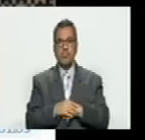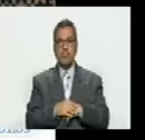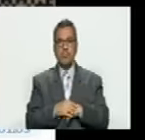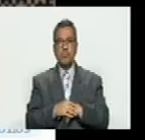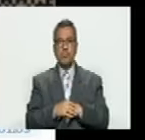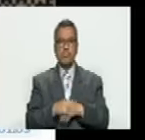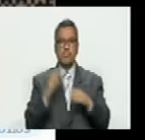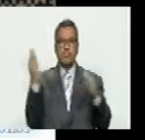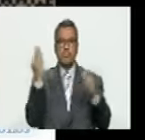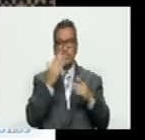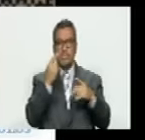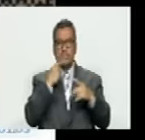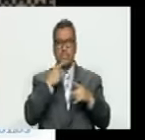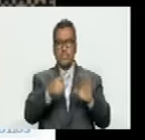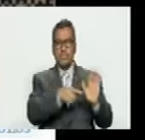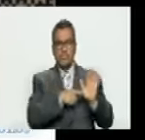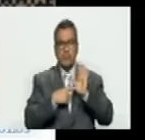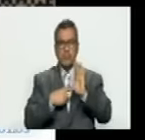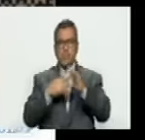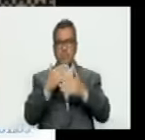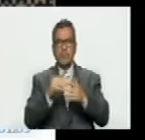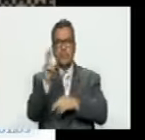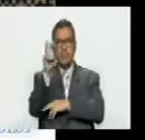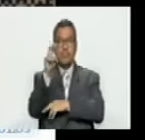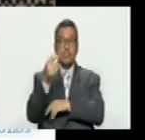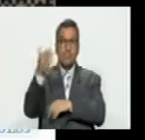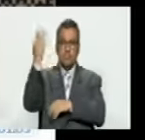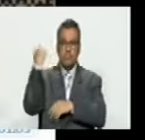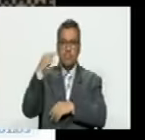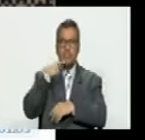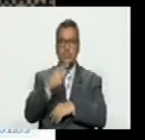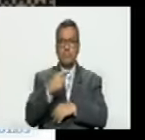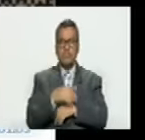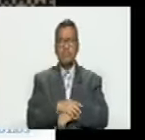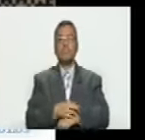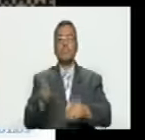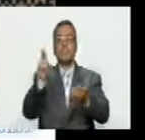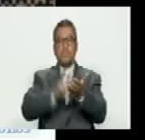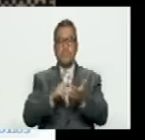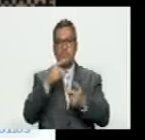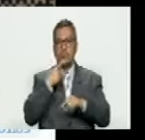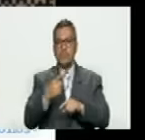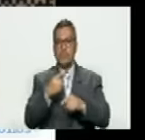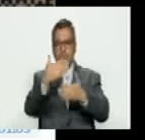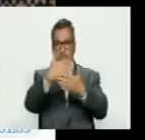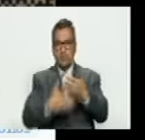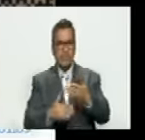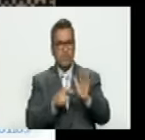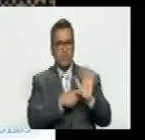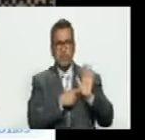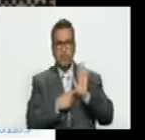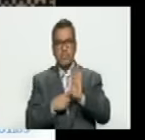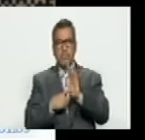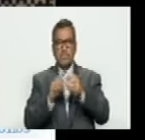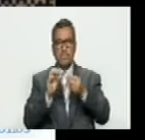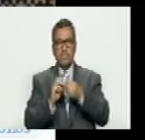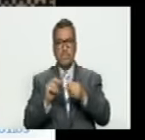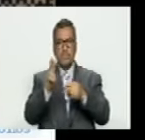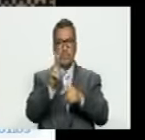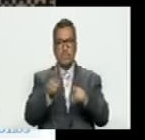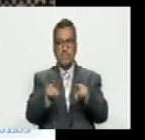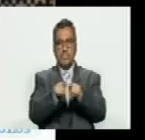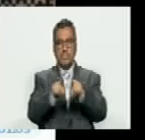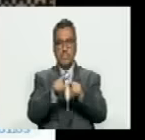controvertida porque cuando yo presenté esta lámina el viernes pasado dije lo siguiente y lo voy a repetir las actas no presentan formatos uniformes